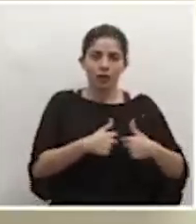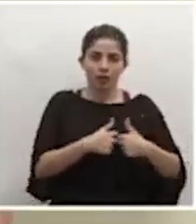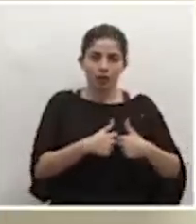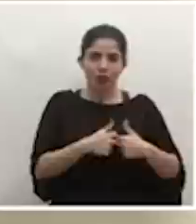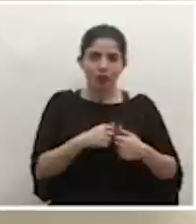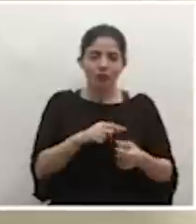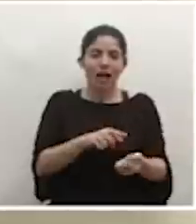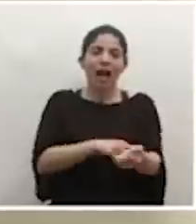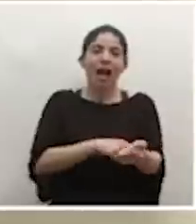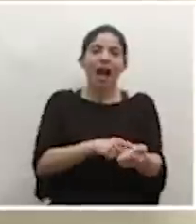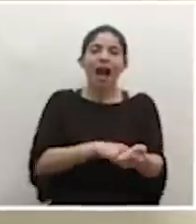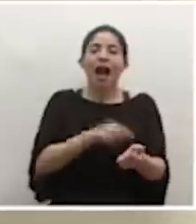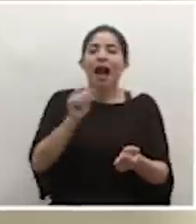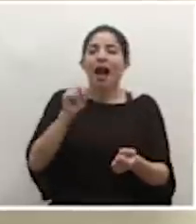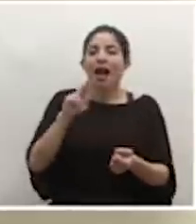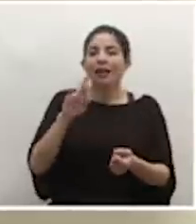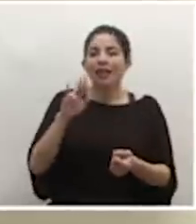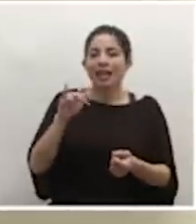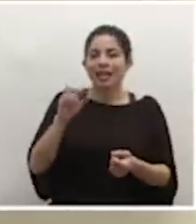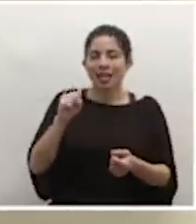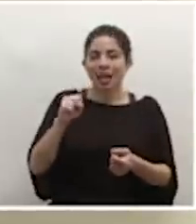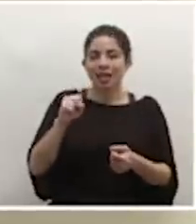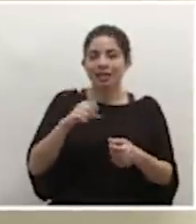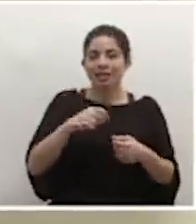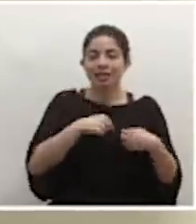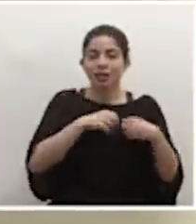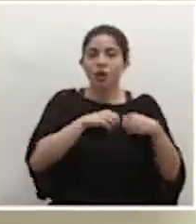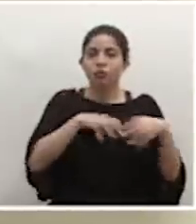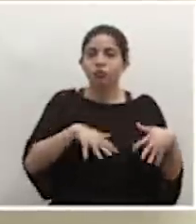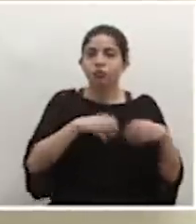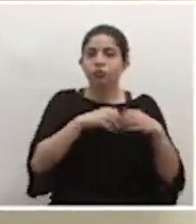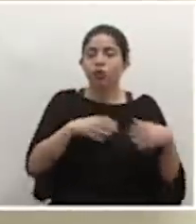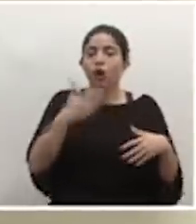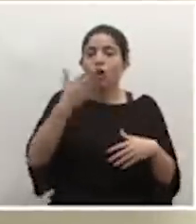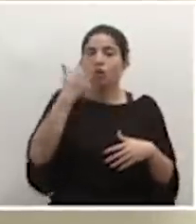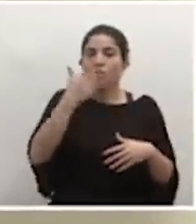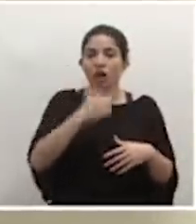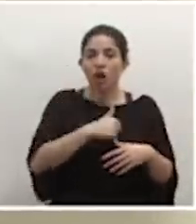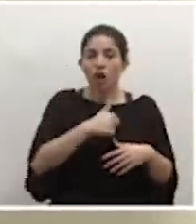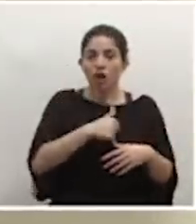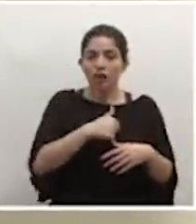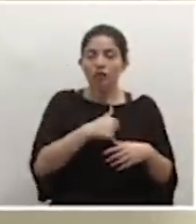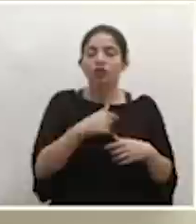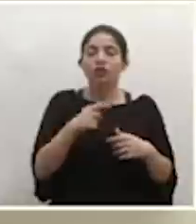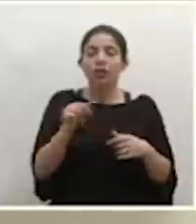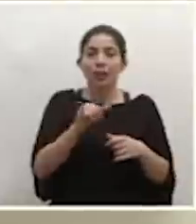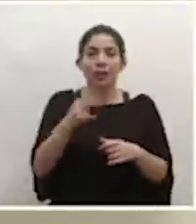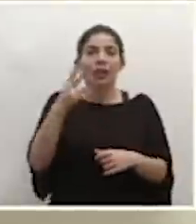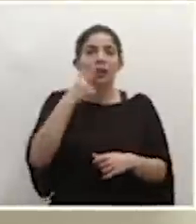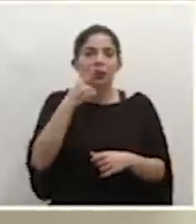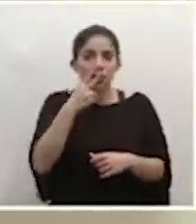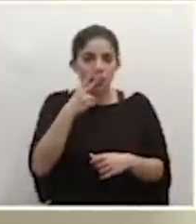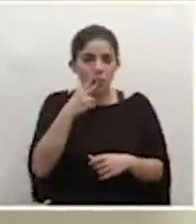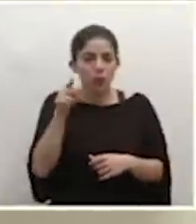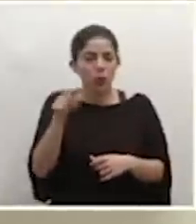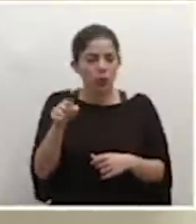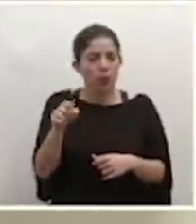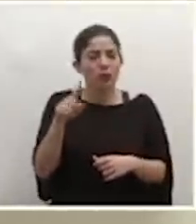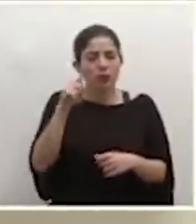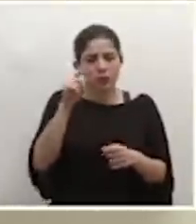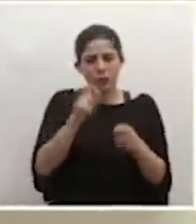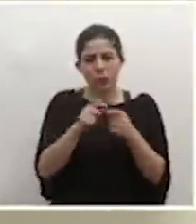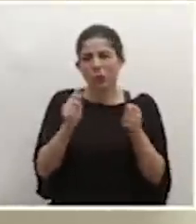todo, a las arterias coronarias, que son las que le dan el oxígeno al corazón. Y también, pues, hemos tenido el tabaquismo como uno de los factores